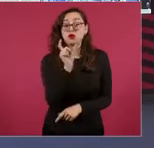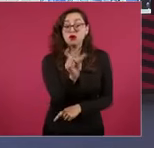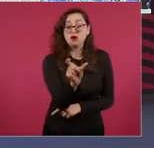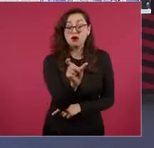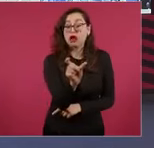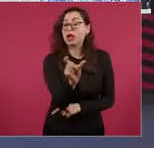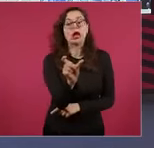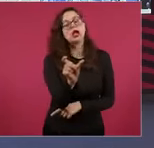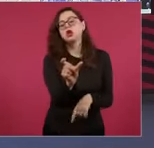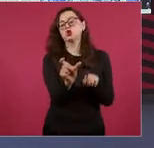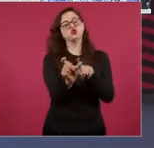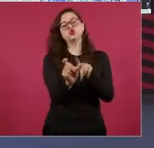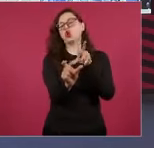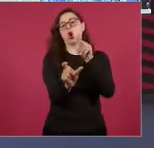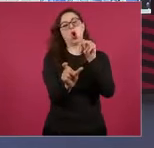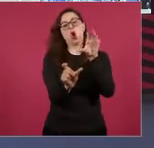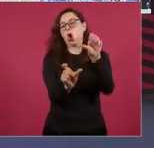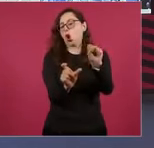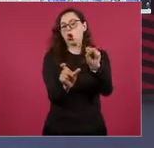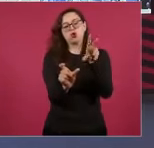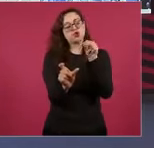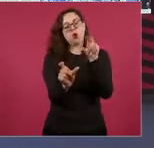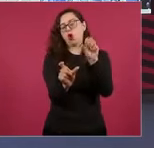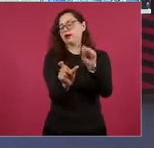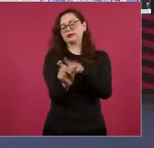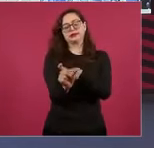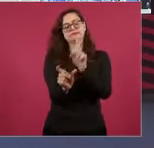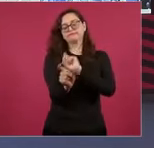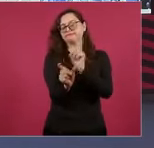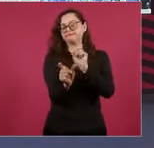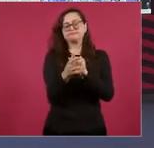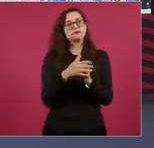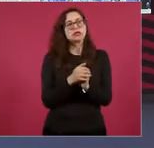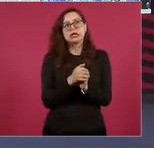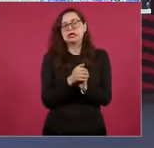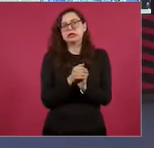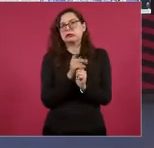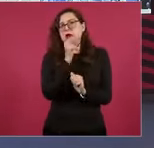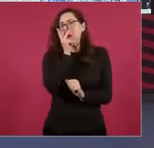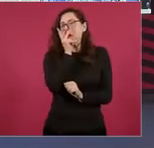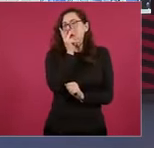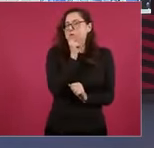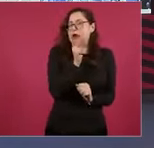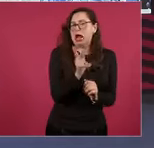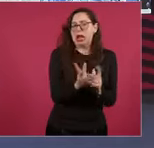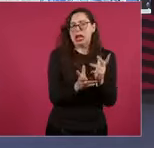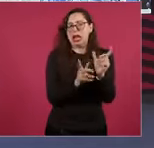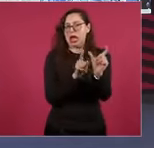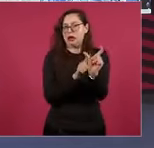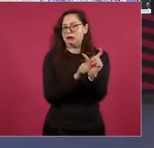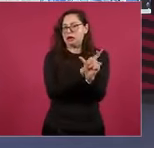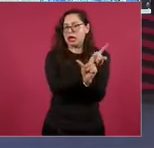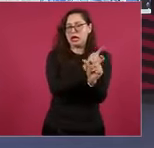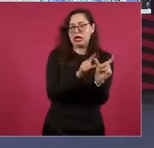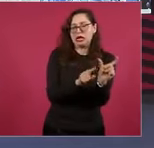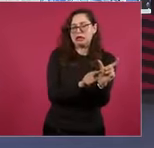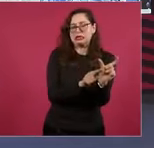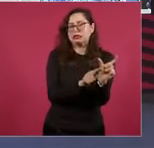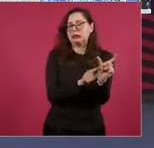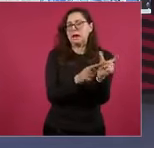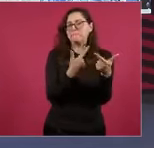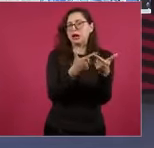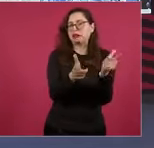que en lugar de que interprete que este cumplan con la Constitución y donde dice